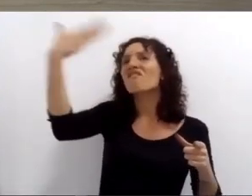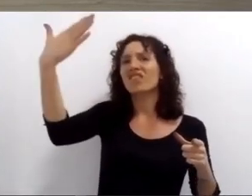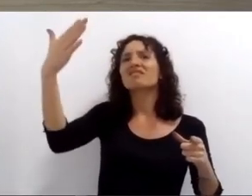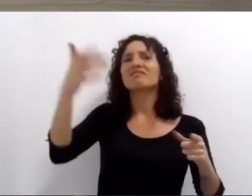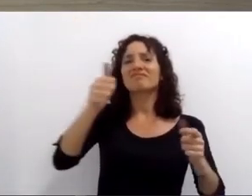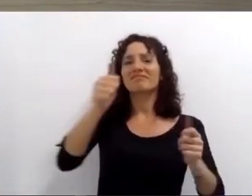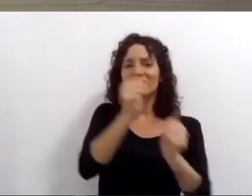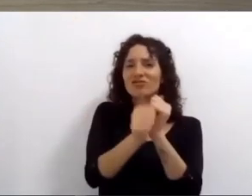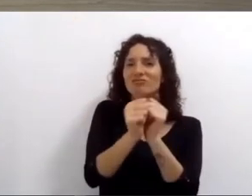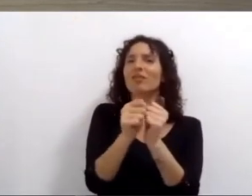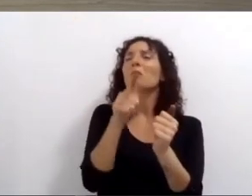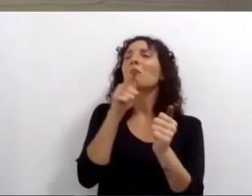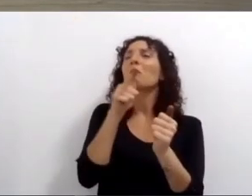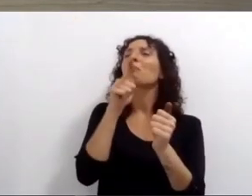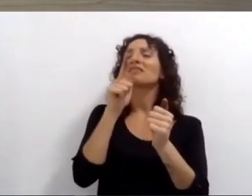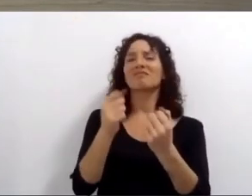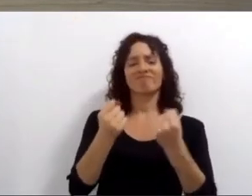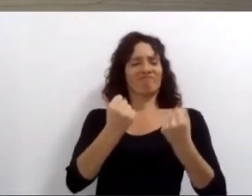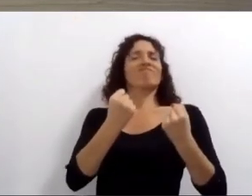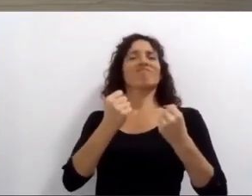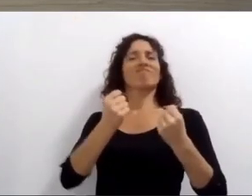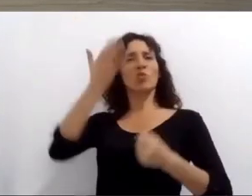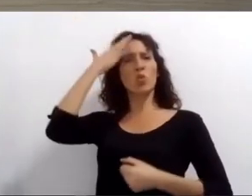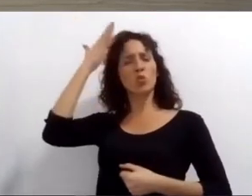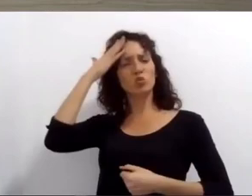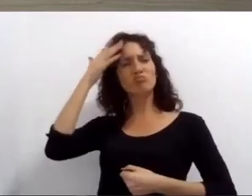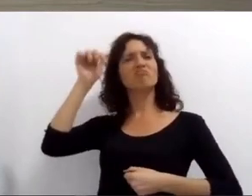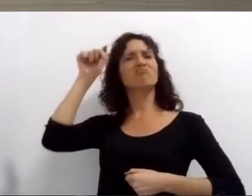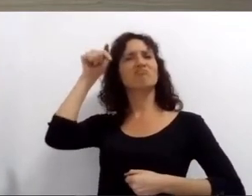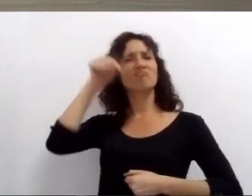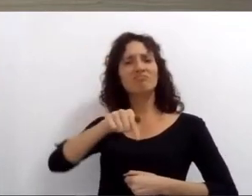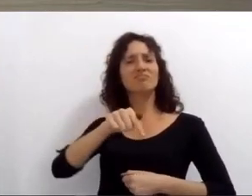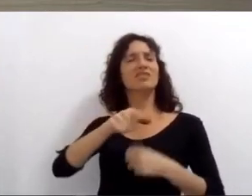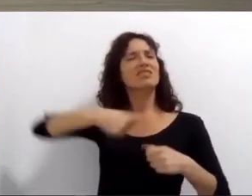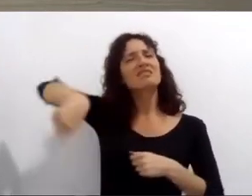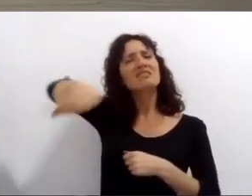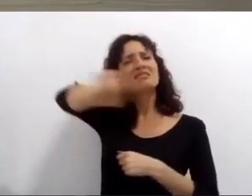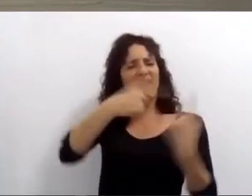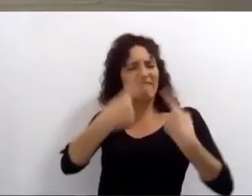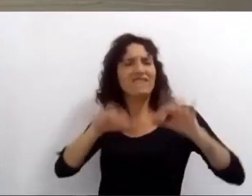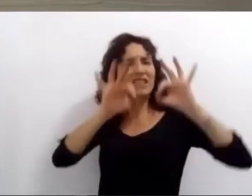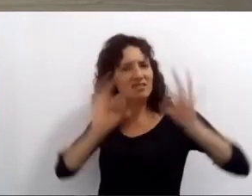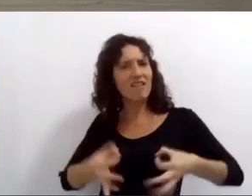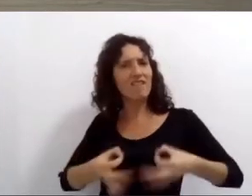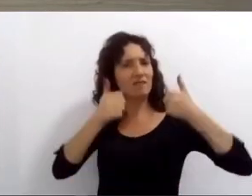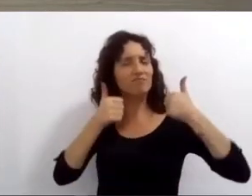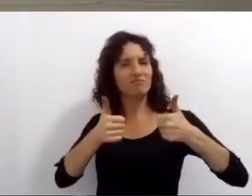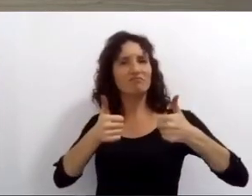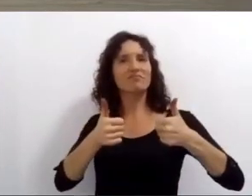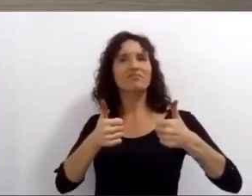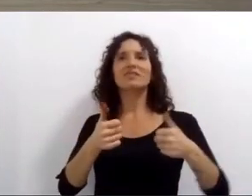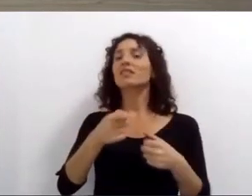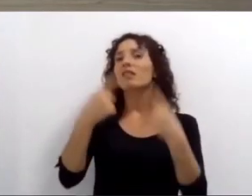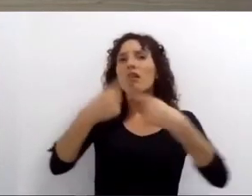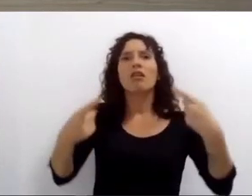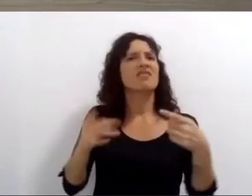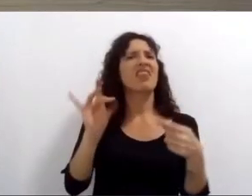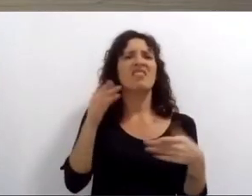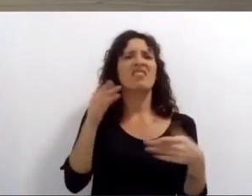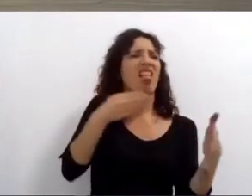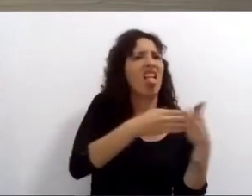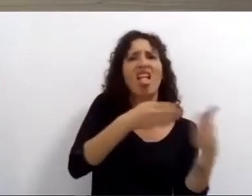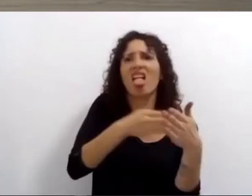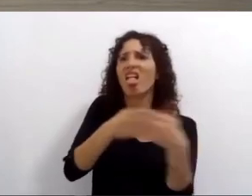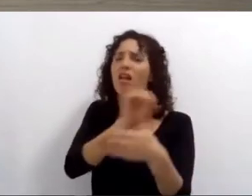ser la ciudad del talento y el empuje contra toda dificultad si hay algo que no nos falta en